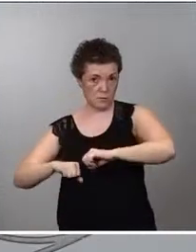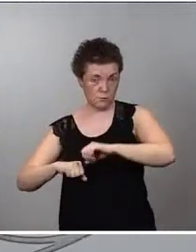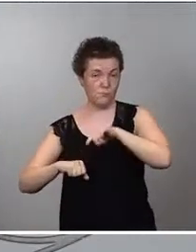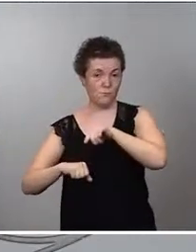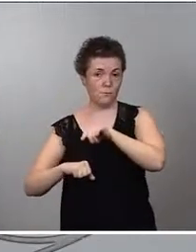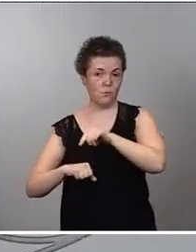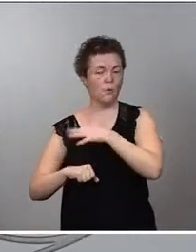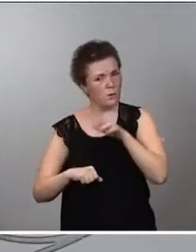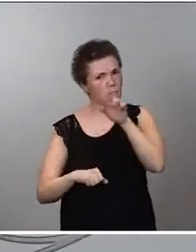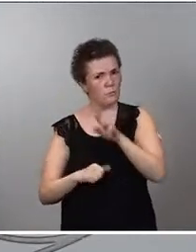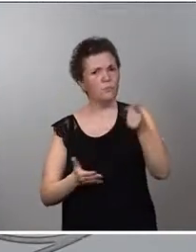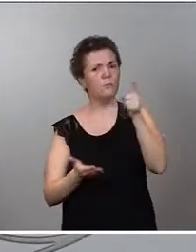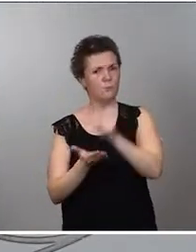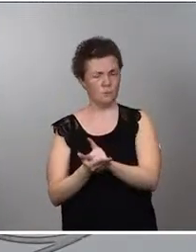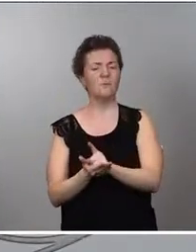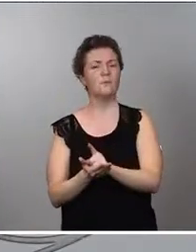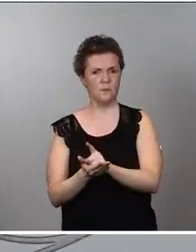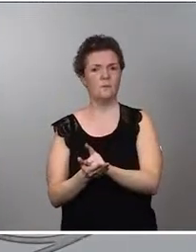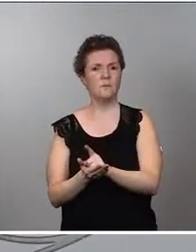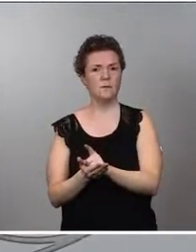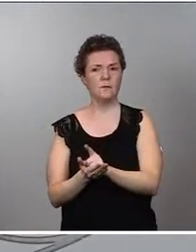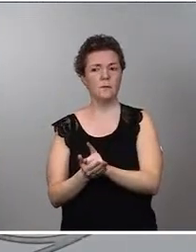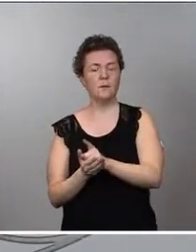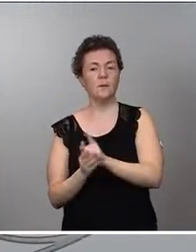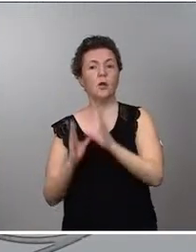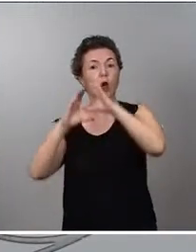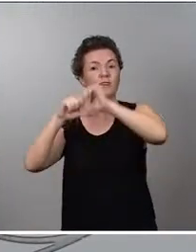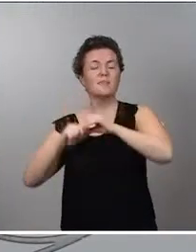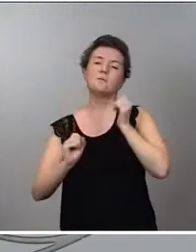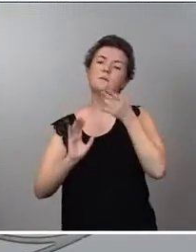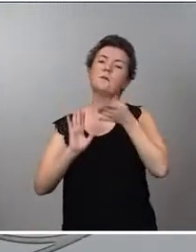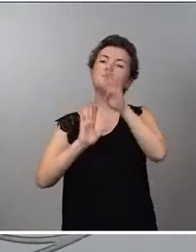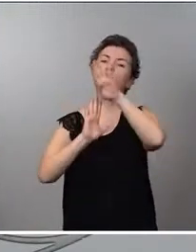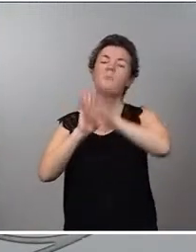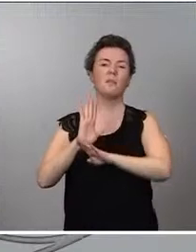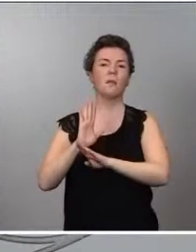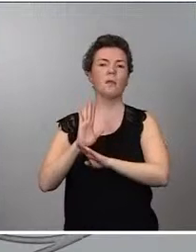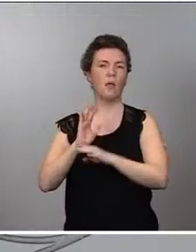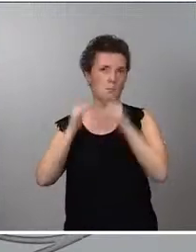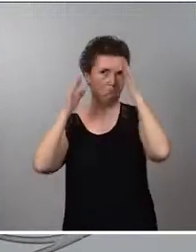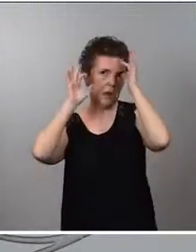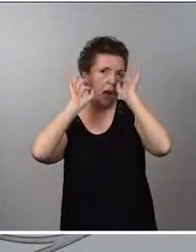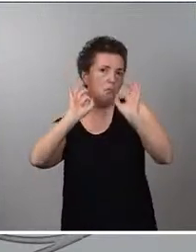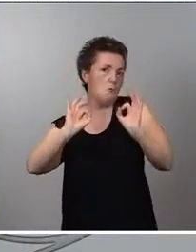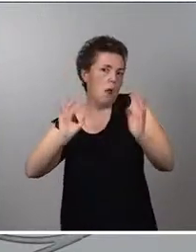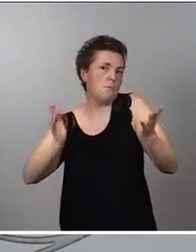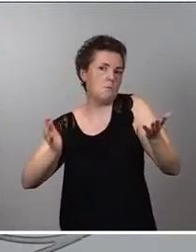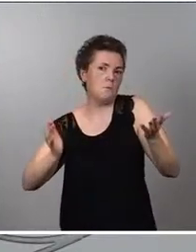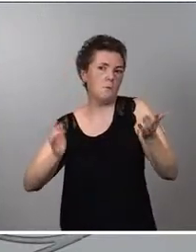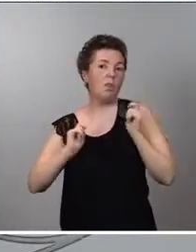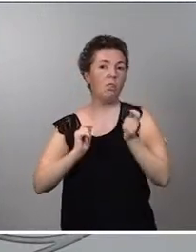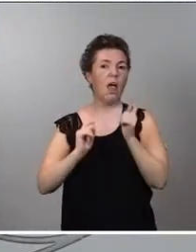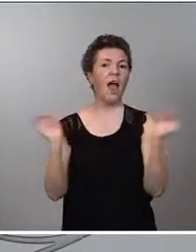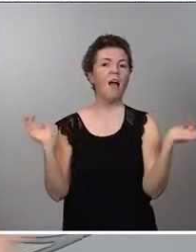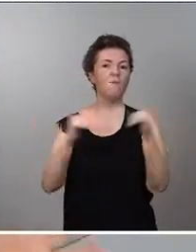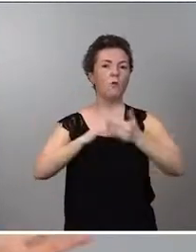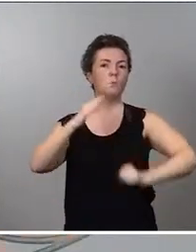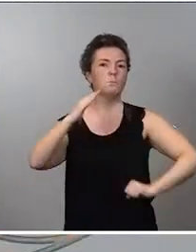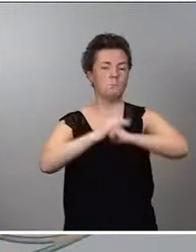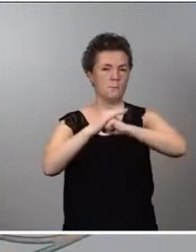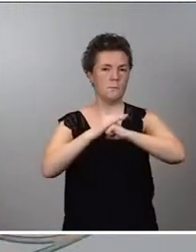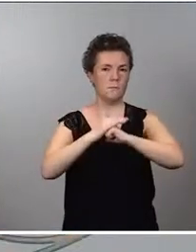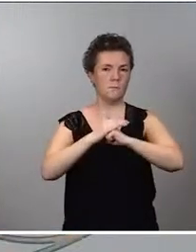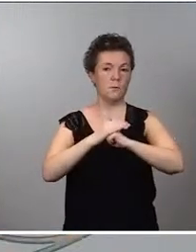recalcarlo, quiero subrayarlo, entendemos que es una medida, digamos, razonable, que establece un aforo máximo, respetando las